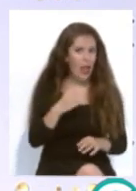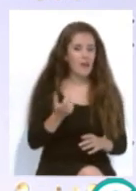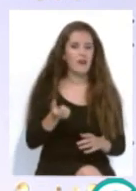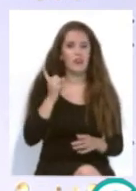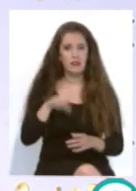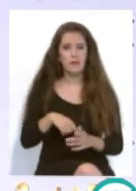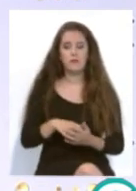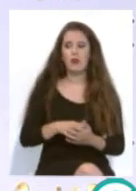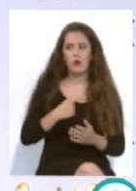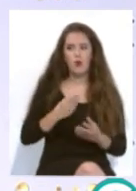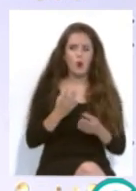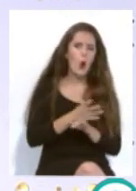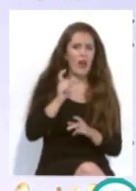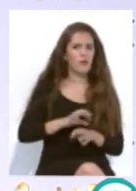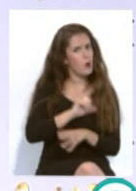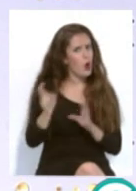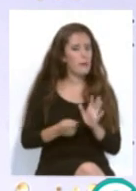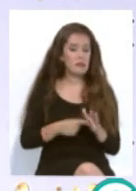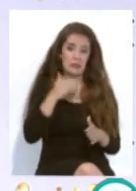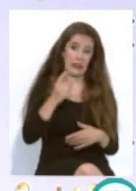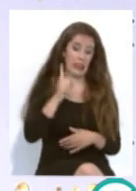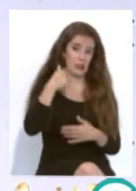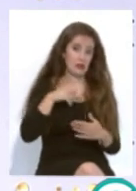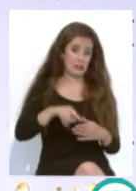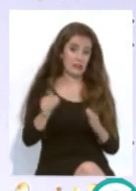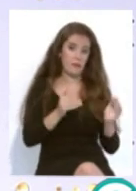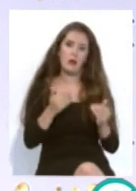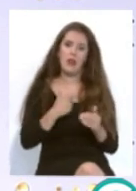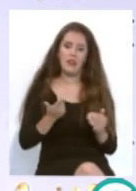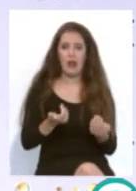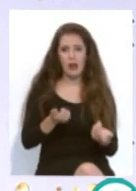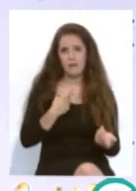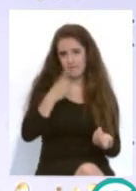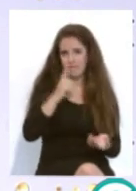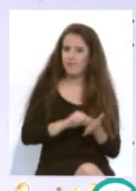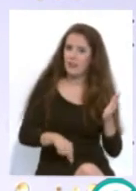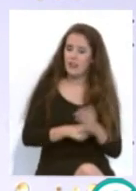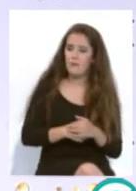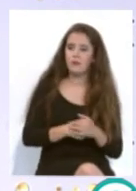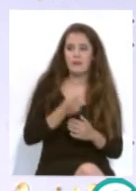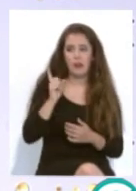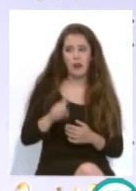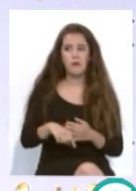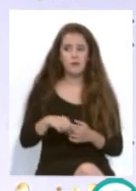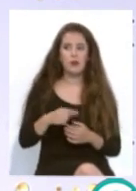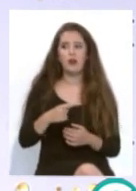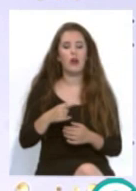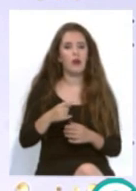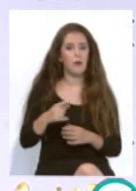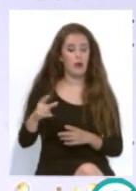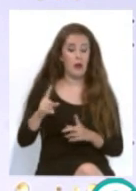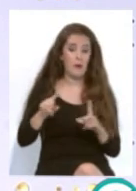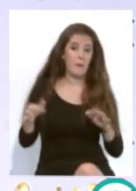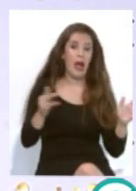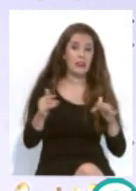completo y que por gracia de Dios, pues, esta temporada vamos a contar con él, se destapó con el recre, incluso en los partidos de play-off